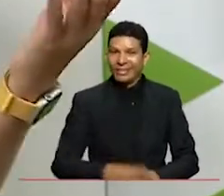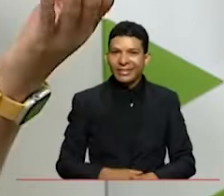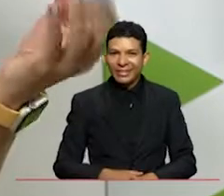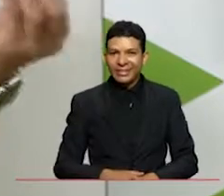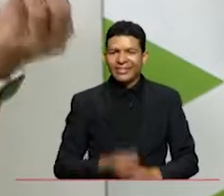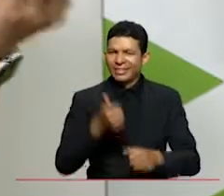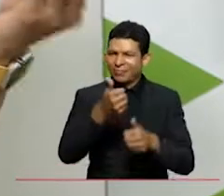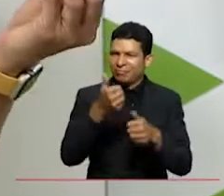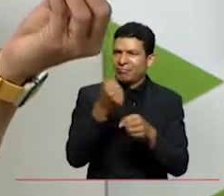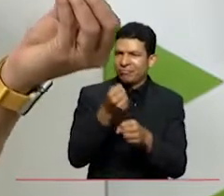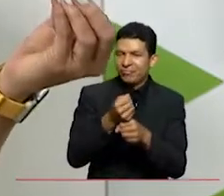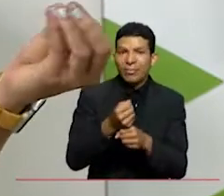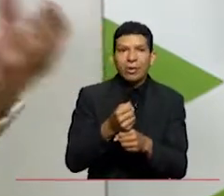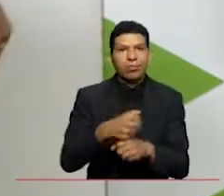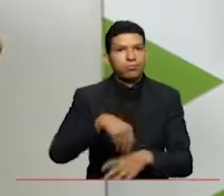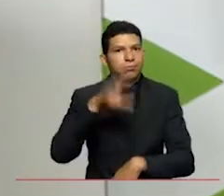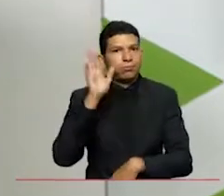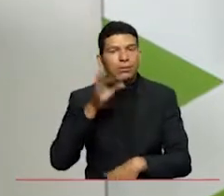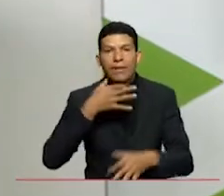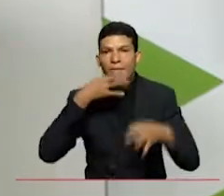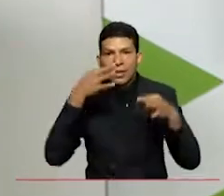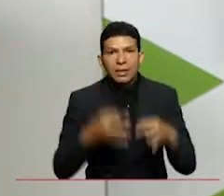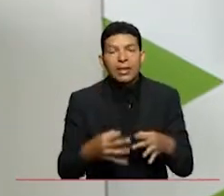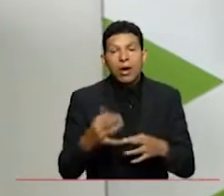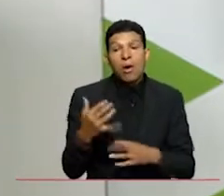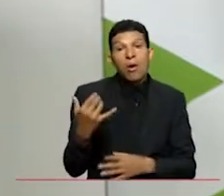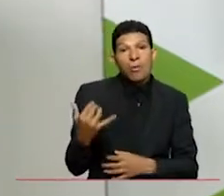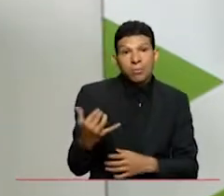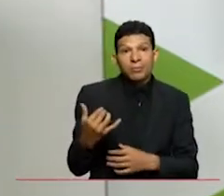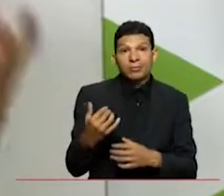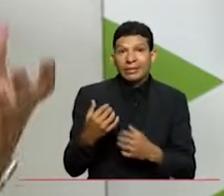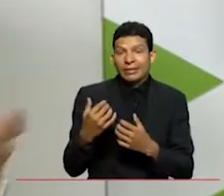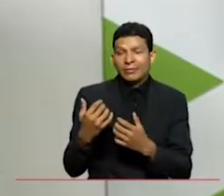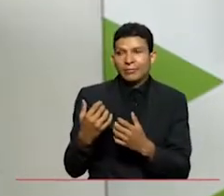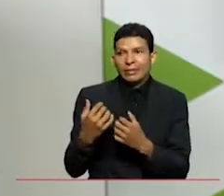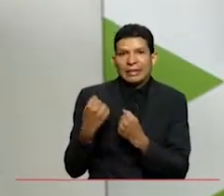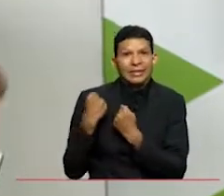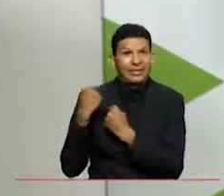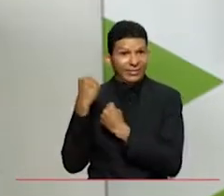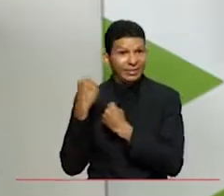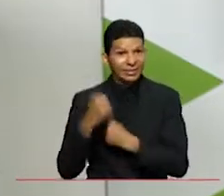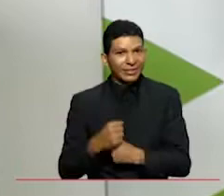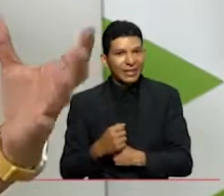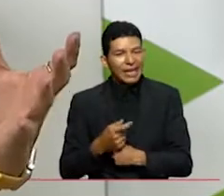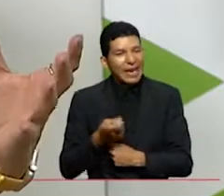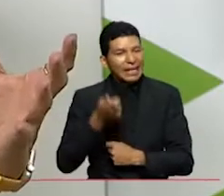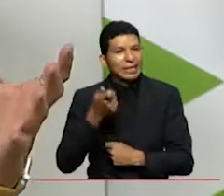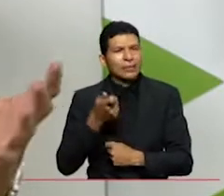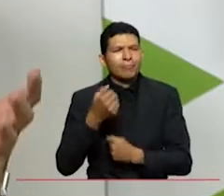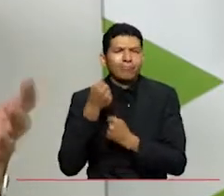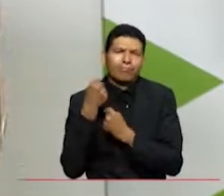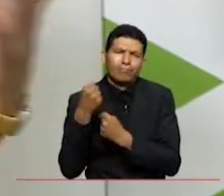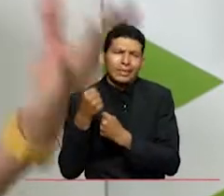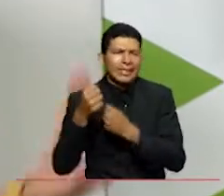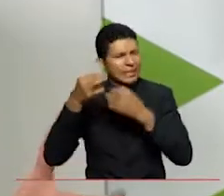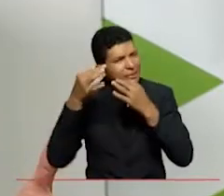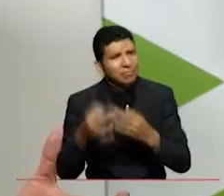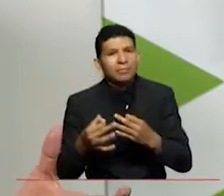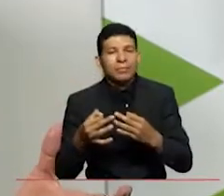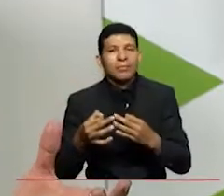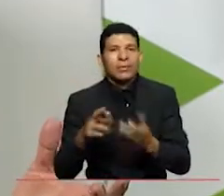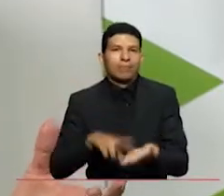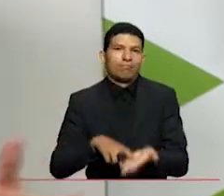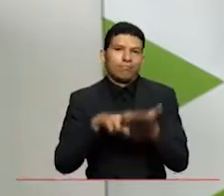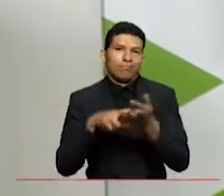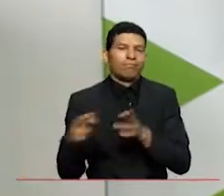bien buen trabajo no wilson definitivamente allí hay parte algunas recompensas parte porque por supuesto la gran recompensa es poder recuperar el